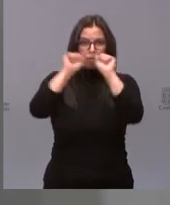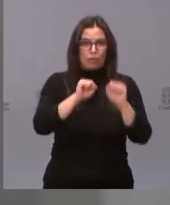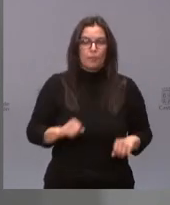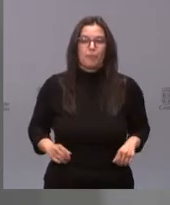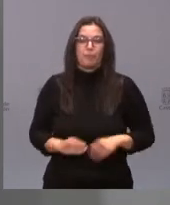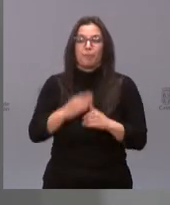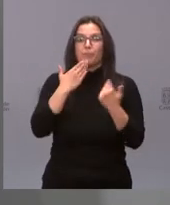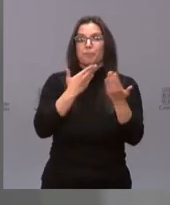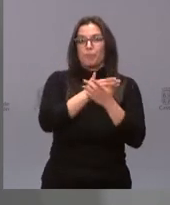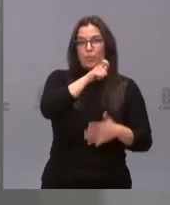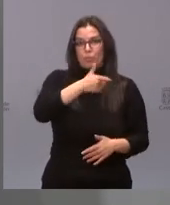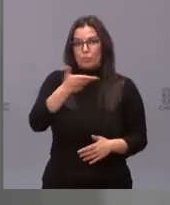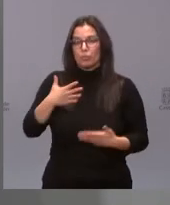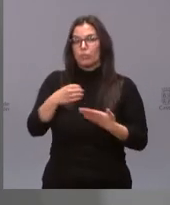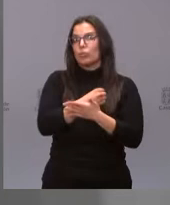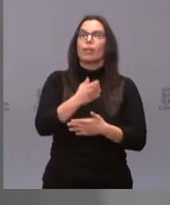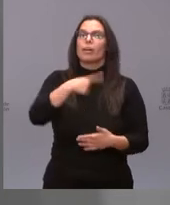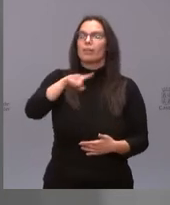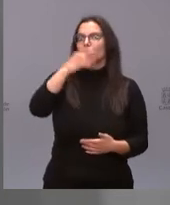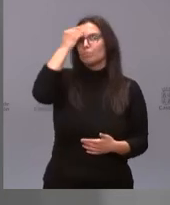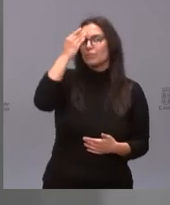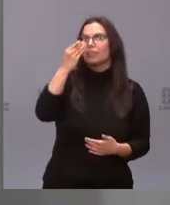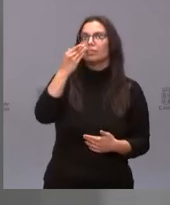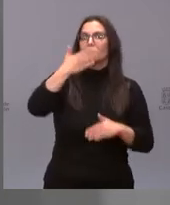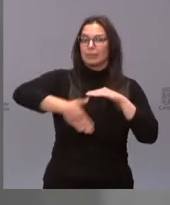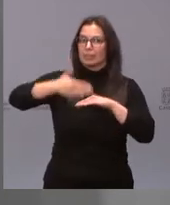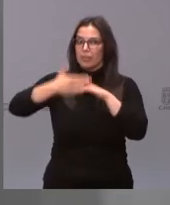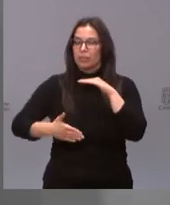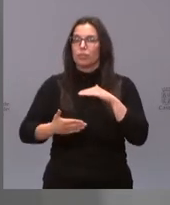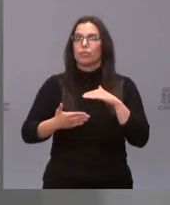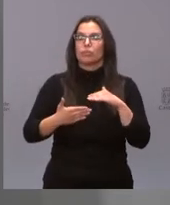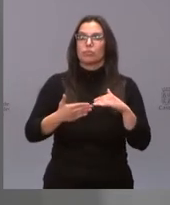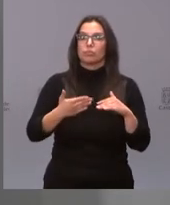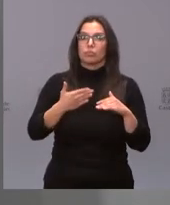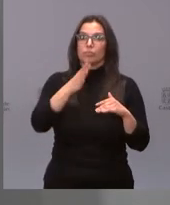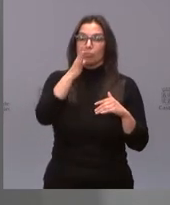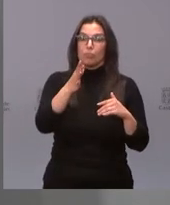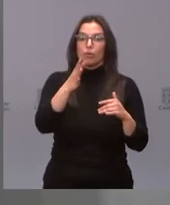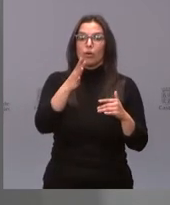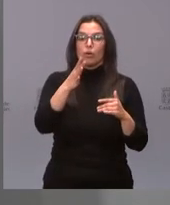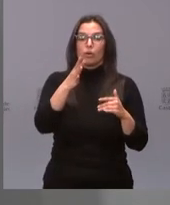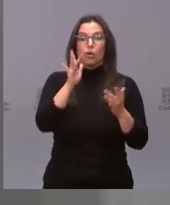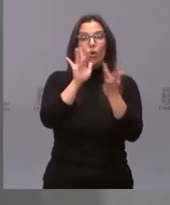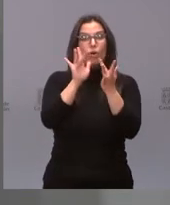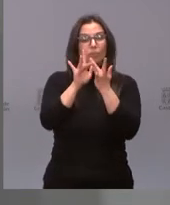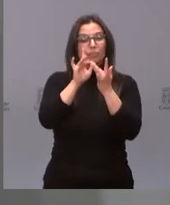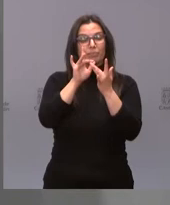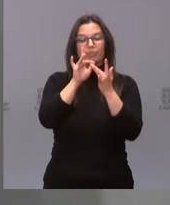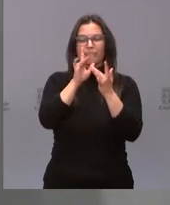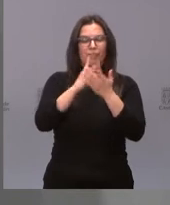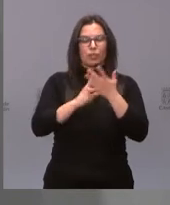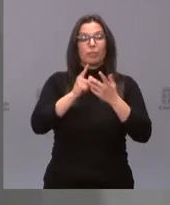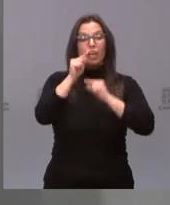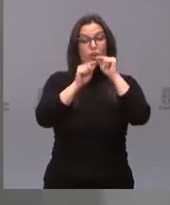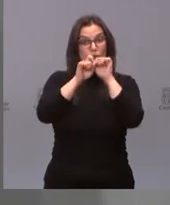Pido a todos los ciudadanos que tengan en cuenta las limitaciones, que tenemos dos formas de contagio fundamentales, que